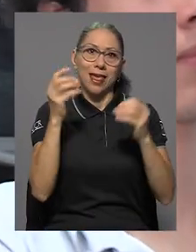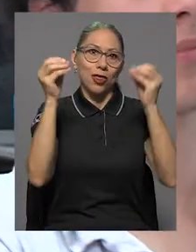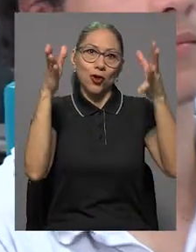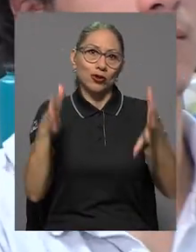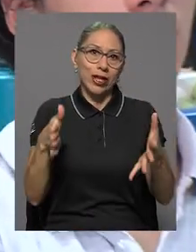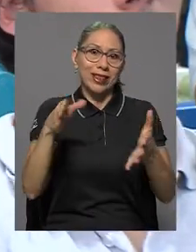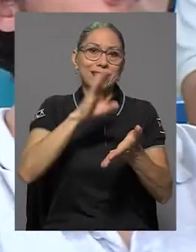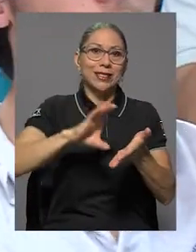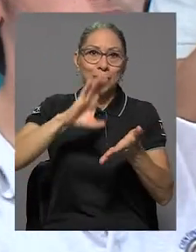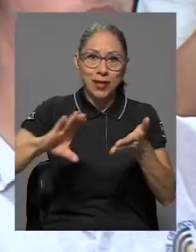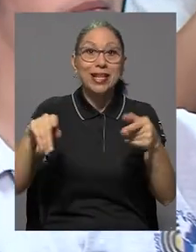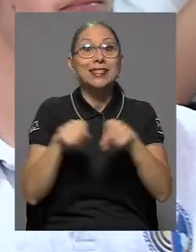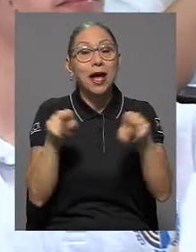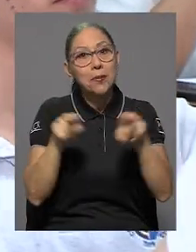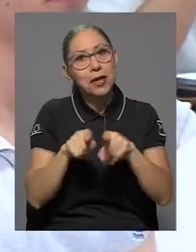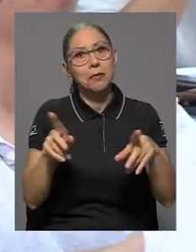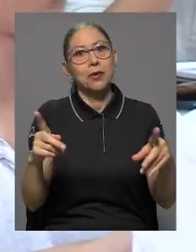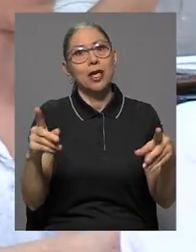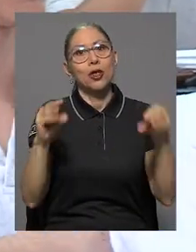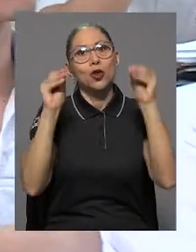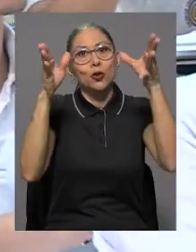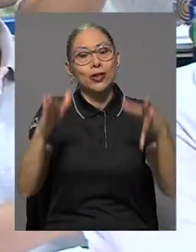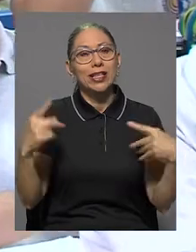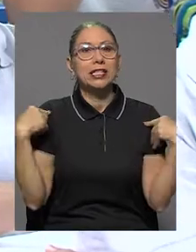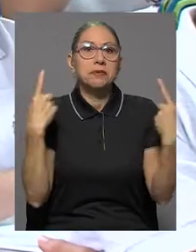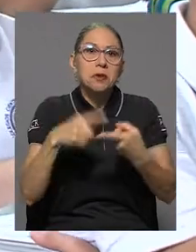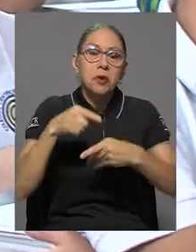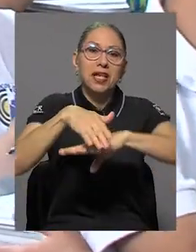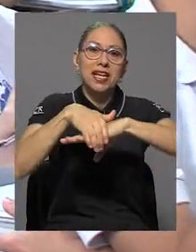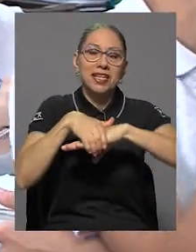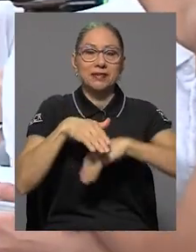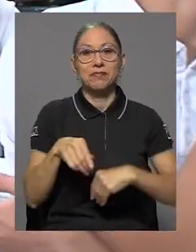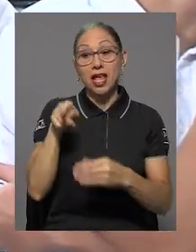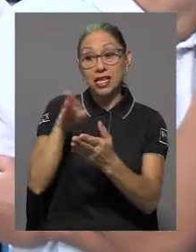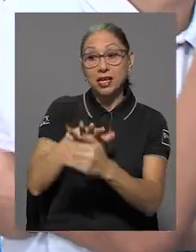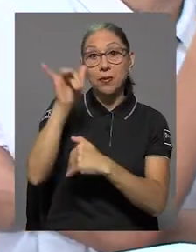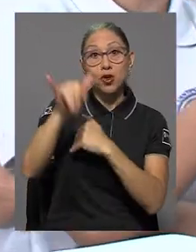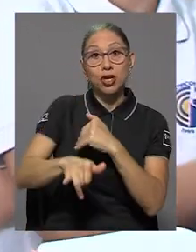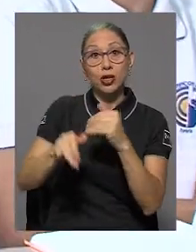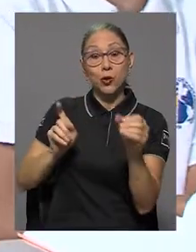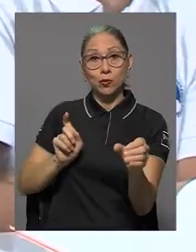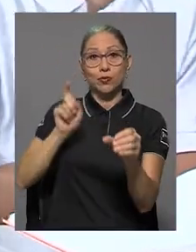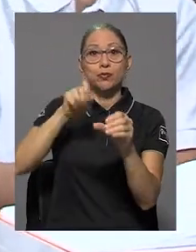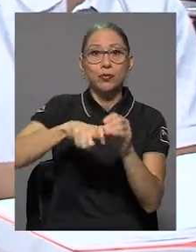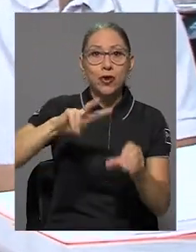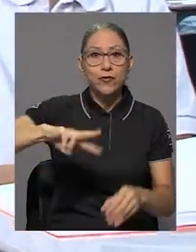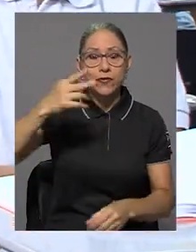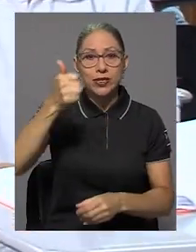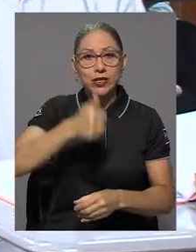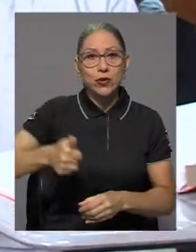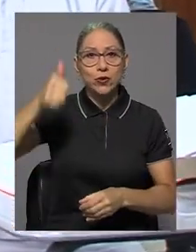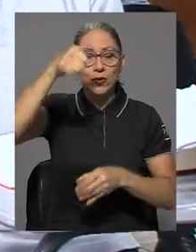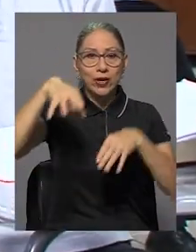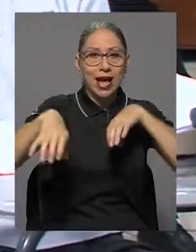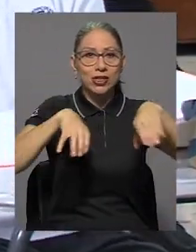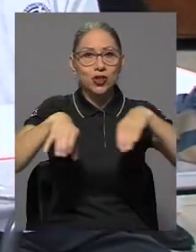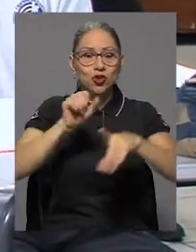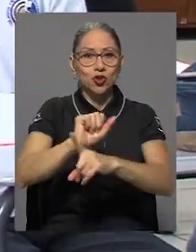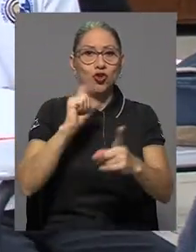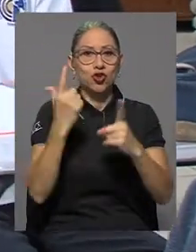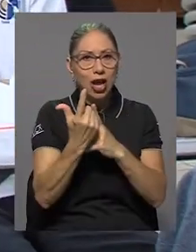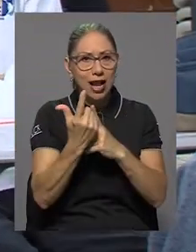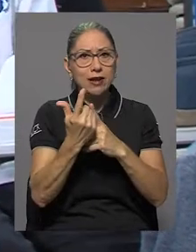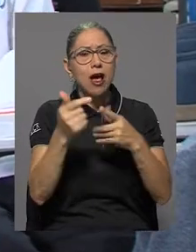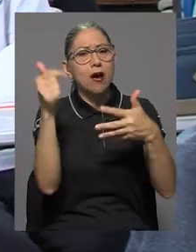secundaria, sino también de español, de inglés. Este proyecto, adscrito a la Vicerrectoría de Acción Social,